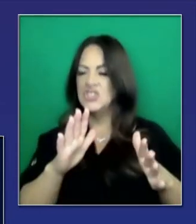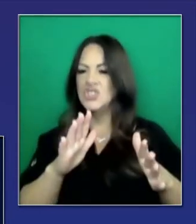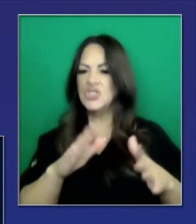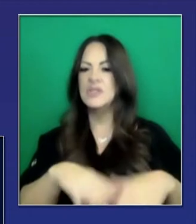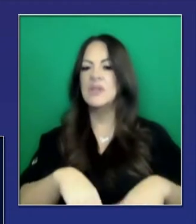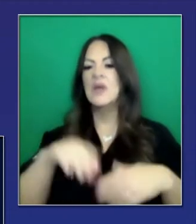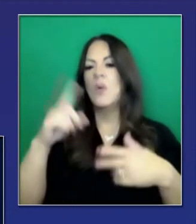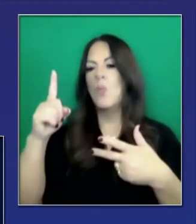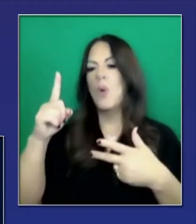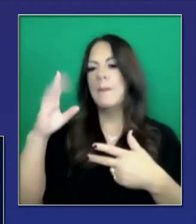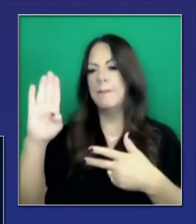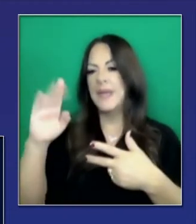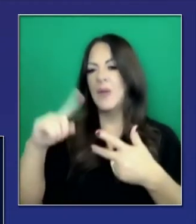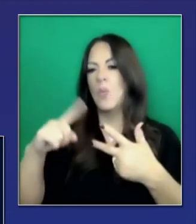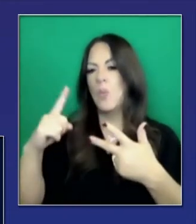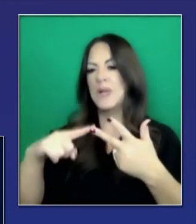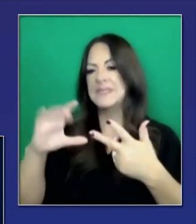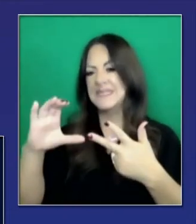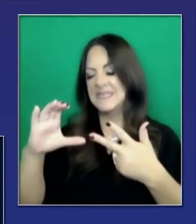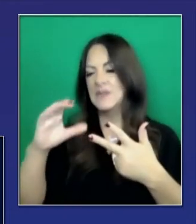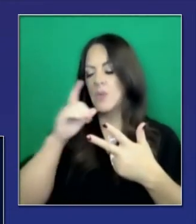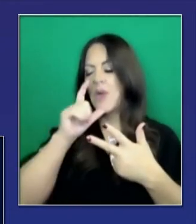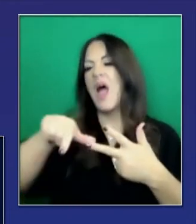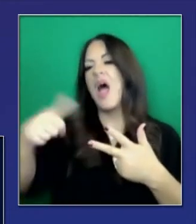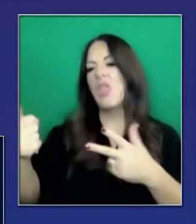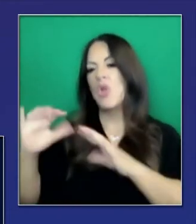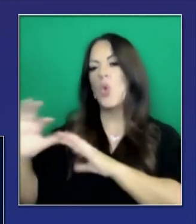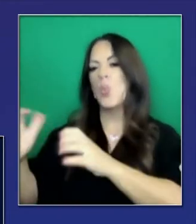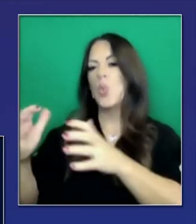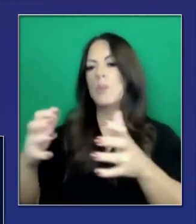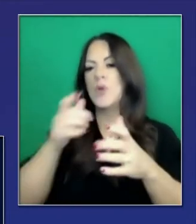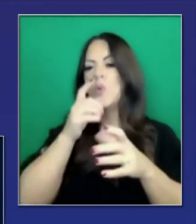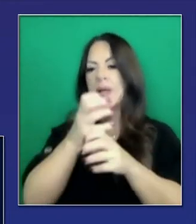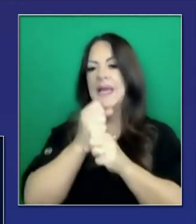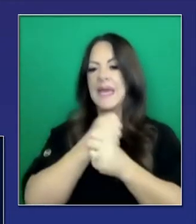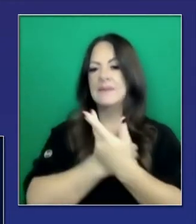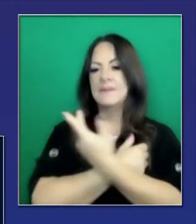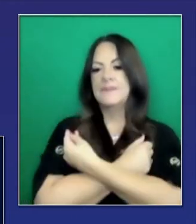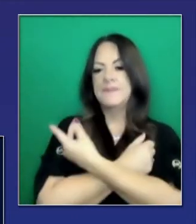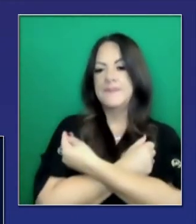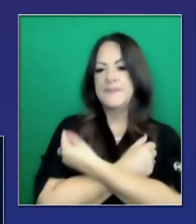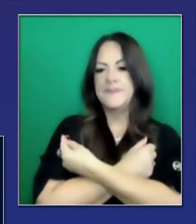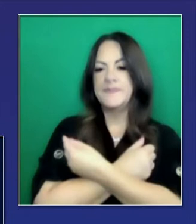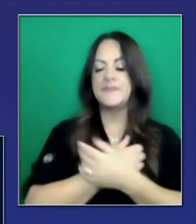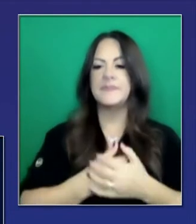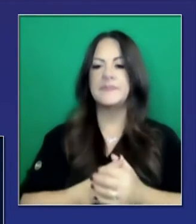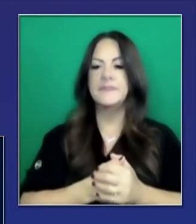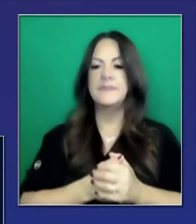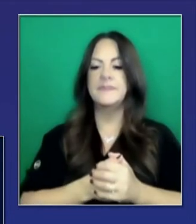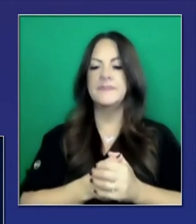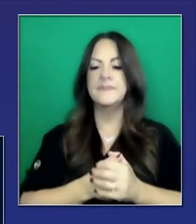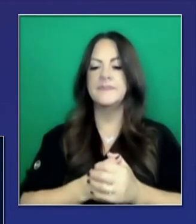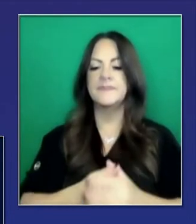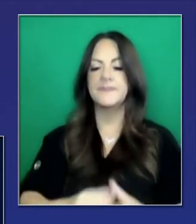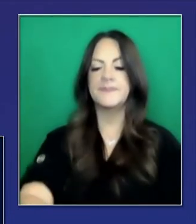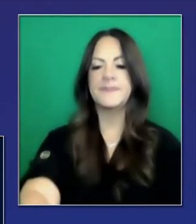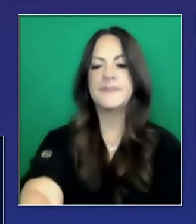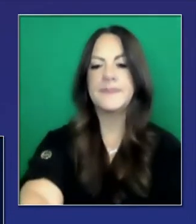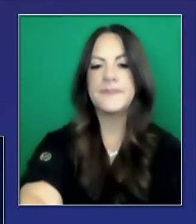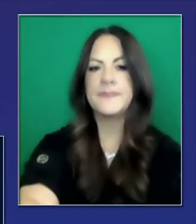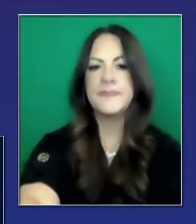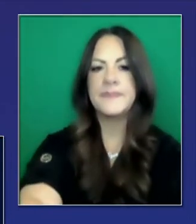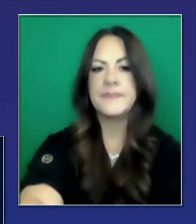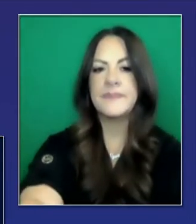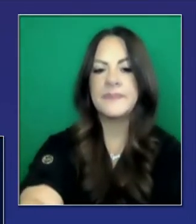Ese es el plan 1B y el plan 1C. La última semana, la semana pasada, fue muy público en este foro. Y les recuerdo que tuvimos